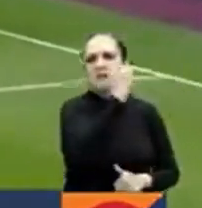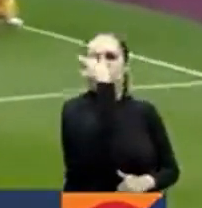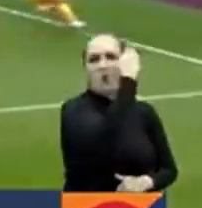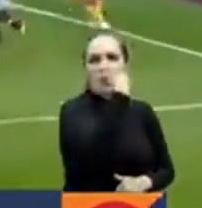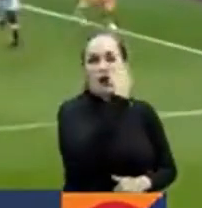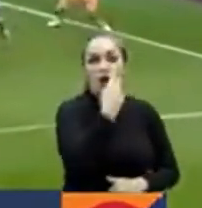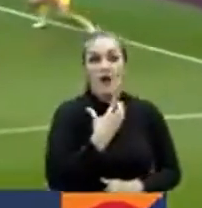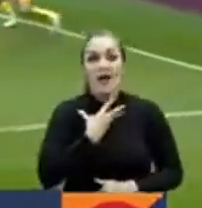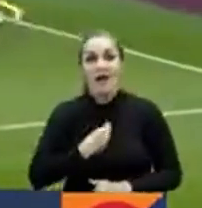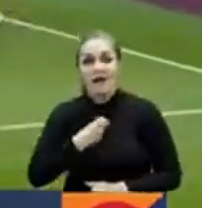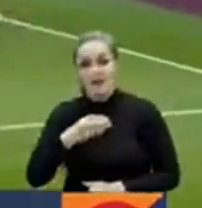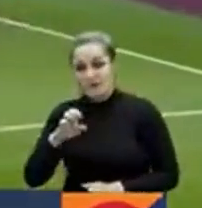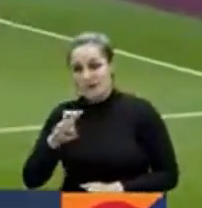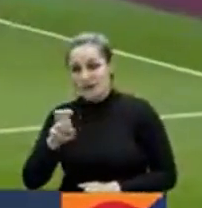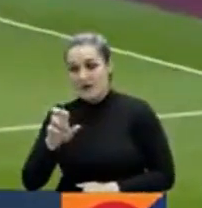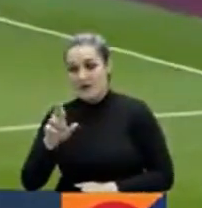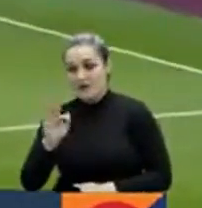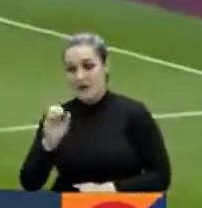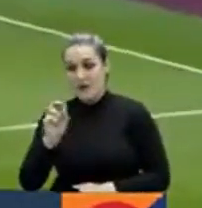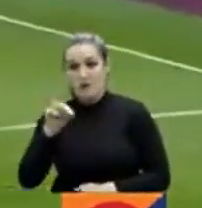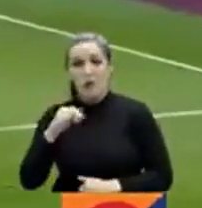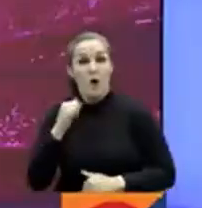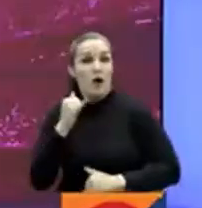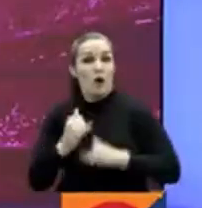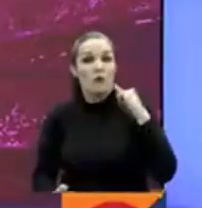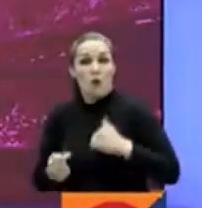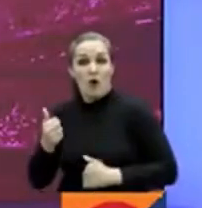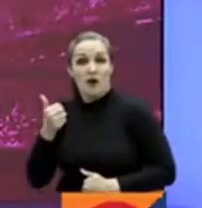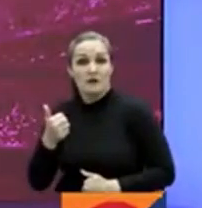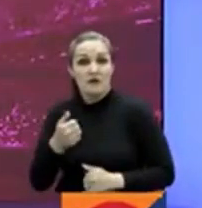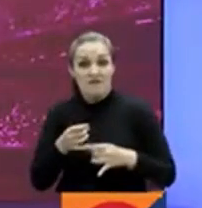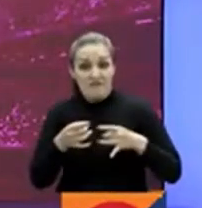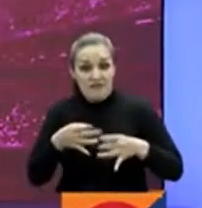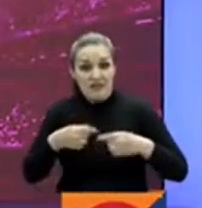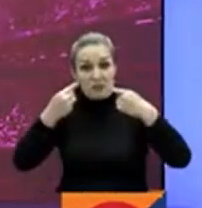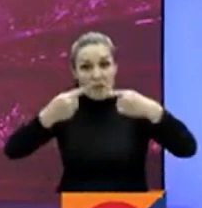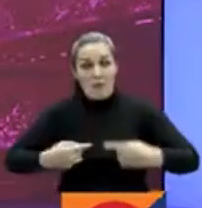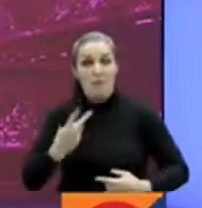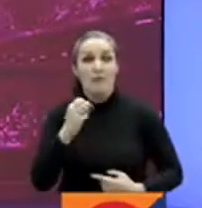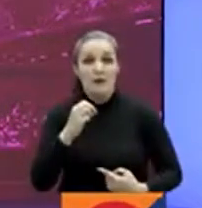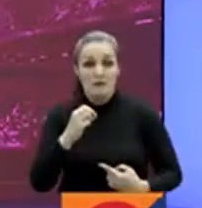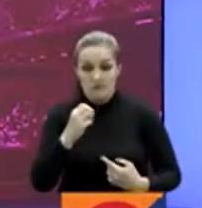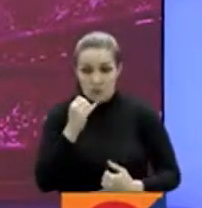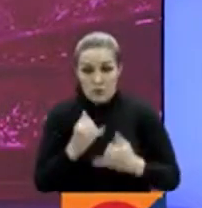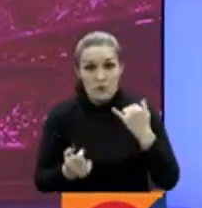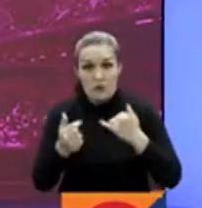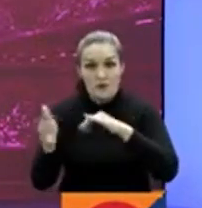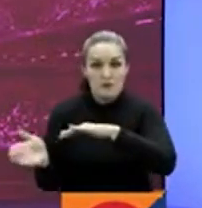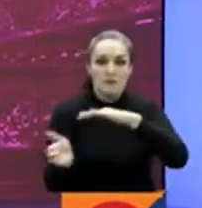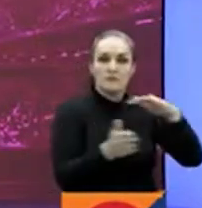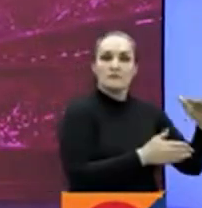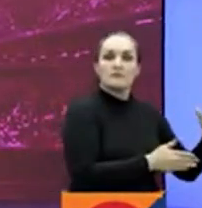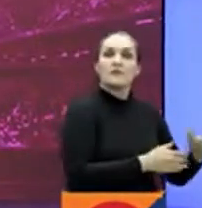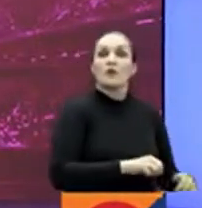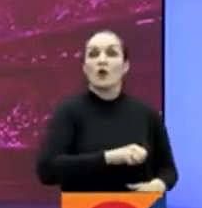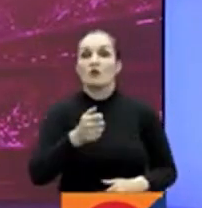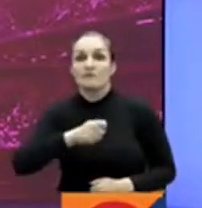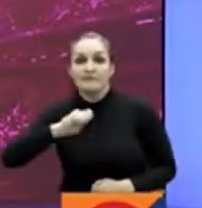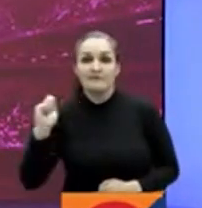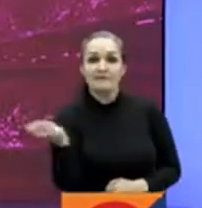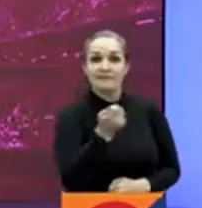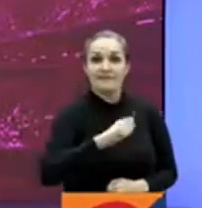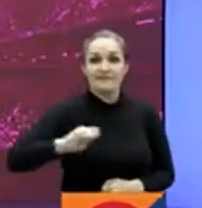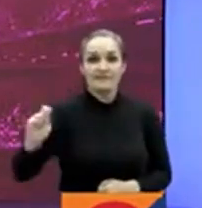penúltimo en la Premier luego de 20 fechas. Hablamos de otras disciplinas deportivas. Novak Djokovic sufrió para